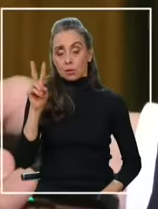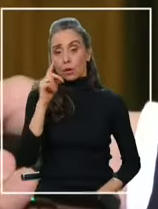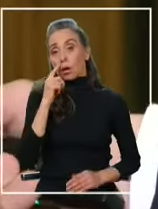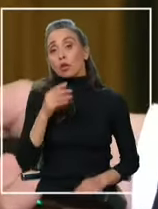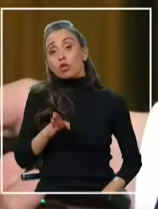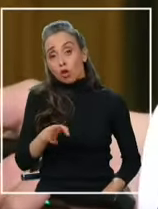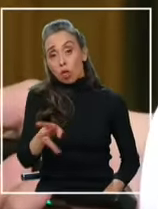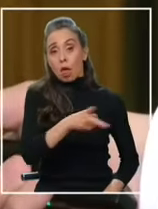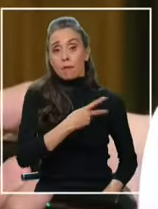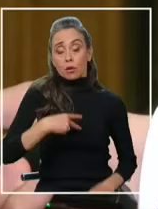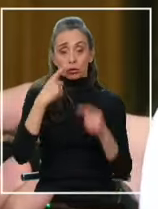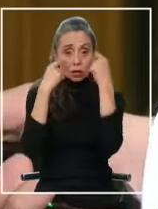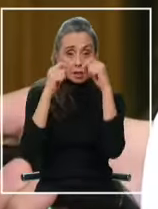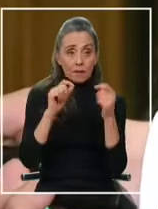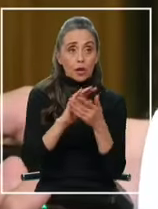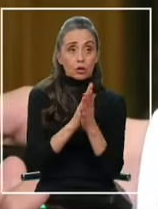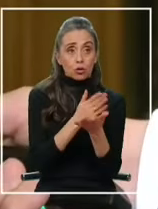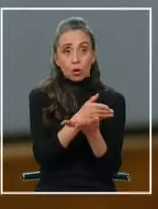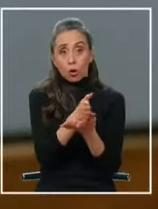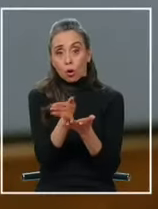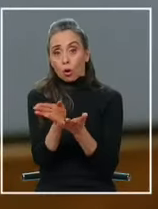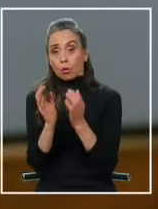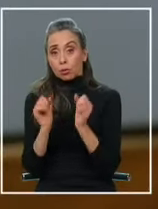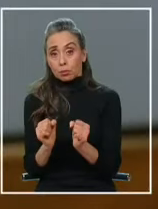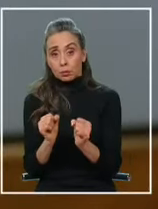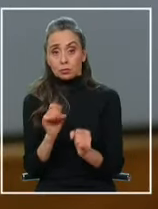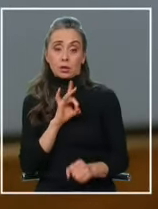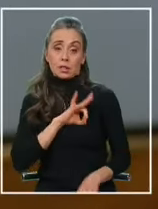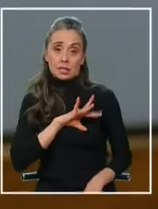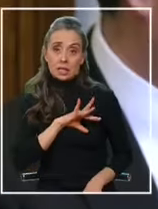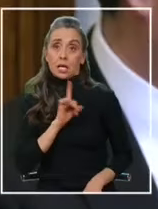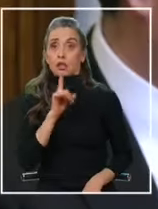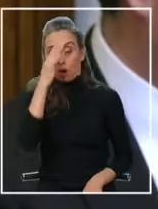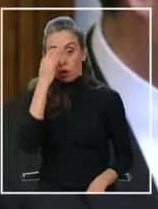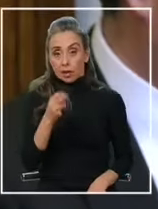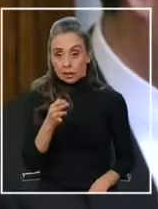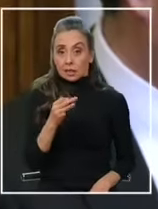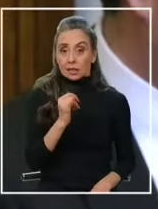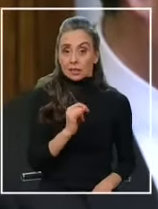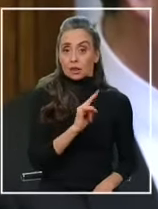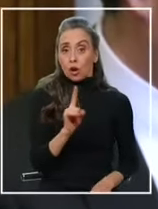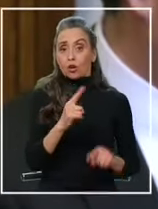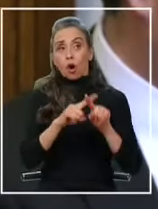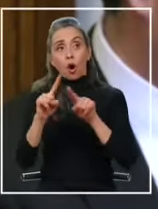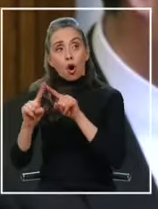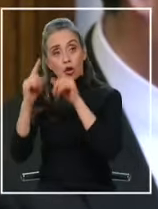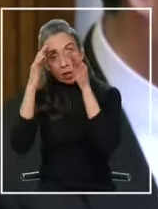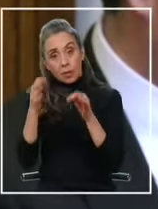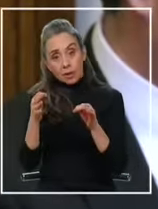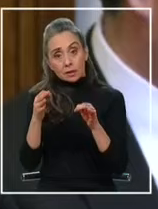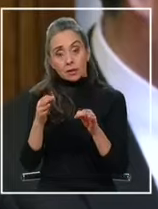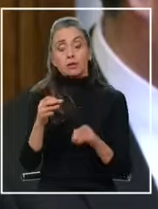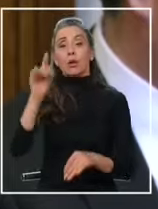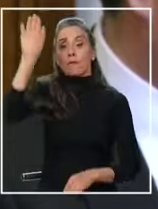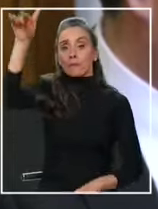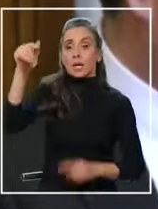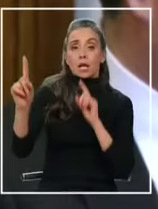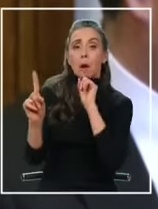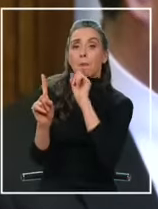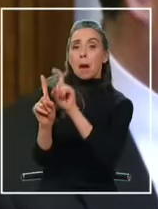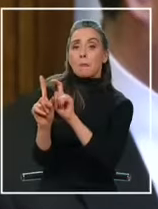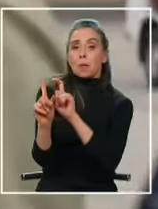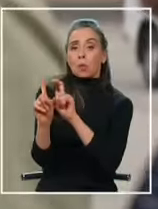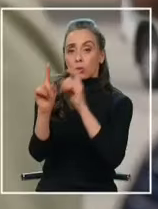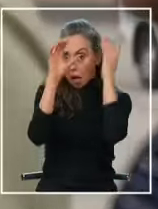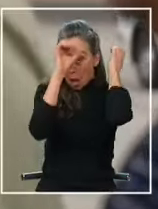todavía nosotros evaluando todos los canales posibles Así Chile aún no decide si se adoptarán otras medidas como el llamado a consulta del